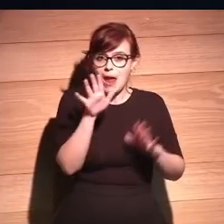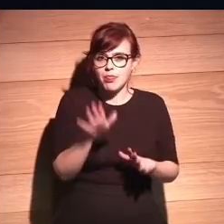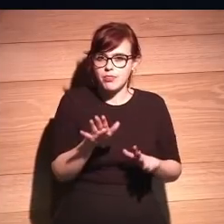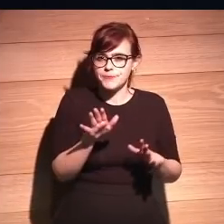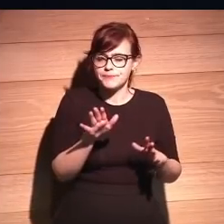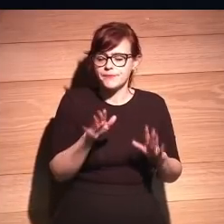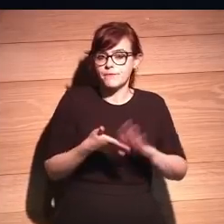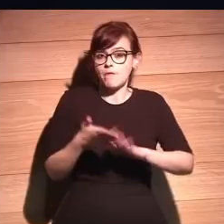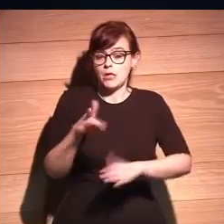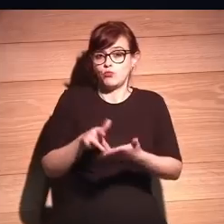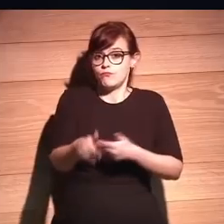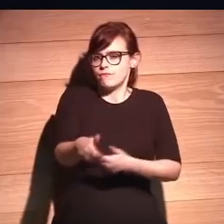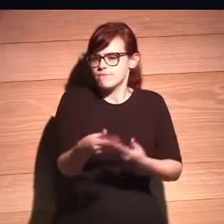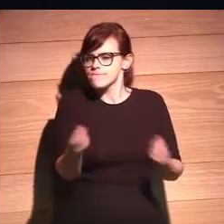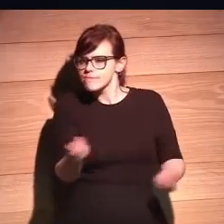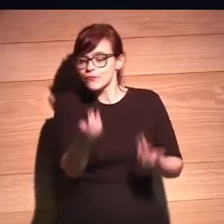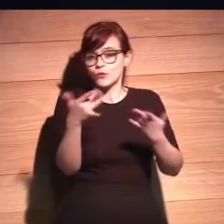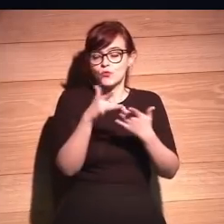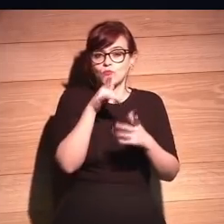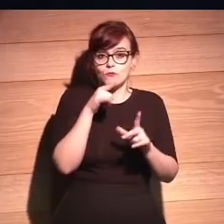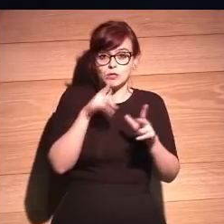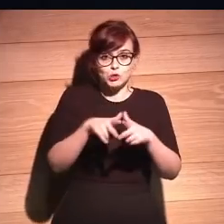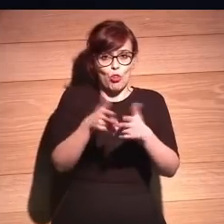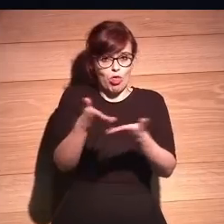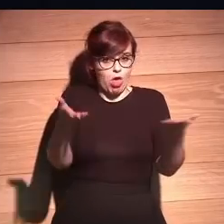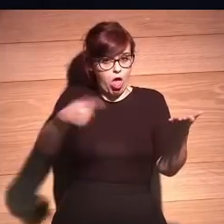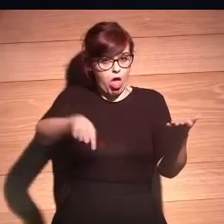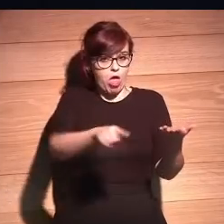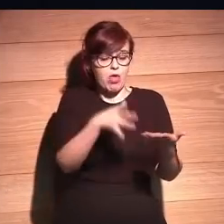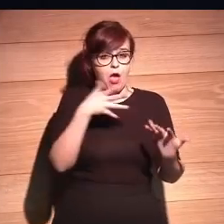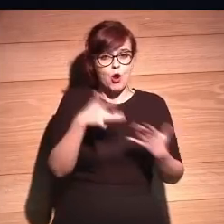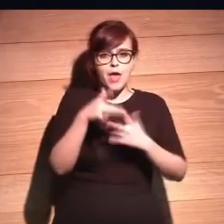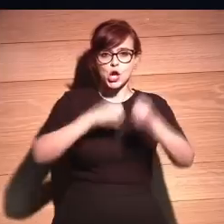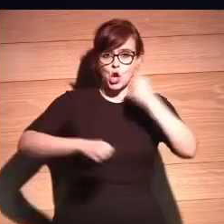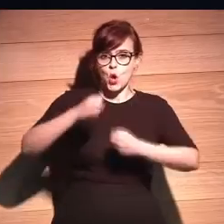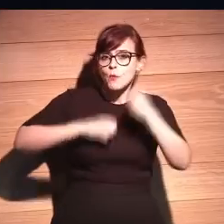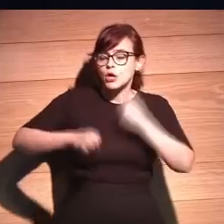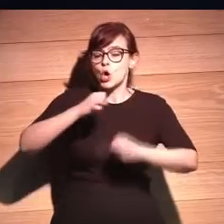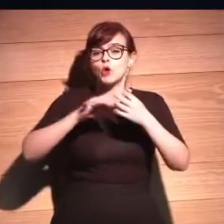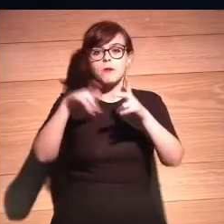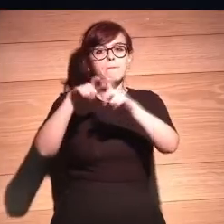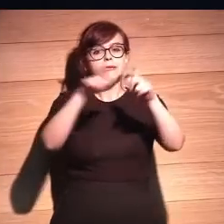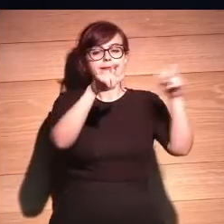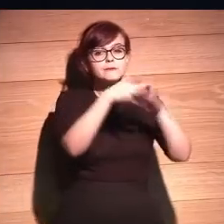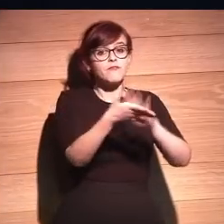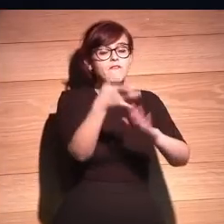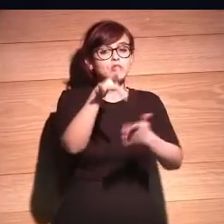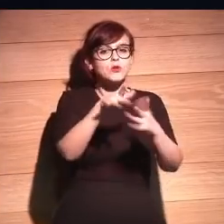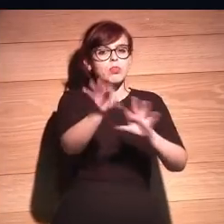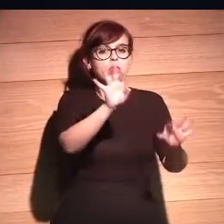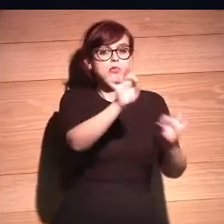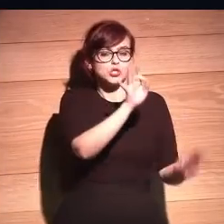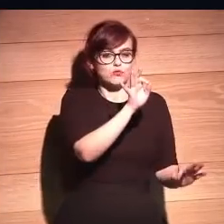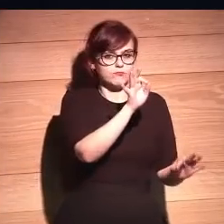silenciosa en toda nuestra sociedad a nivel económico, ¿eh? De empresas que empiezan a